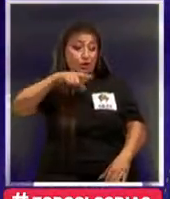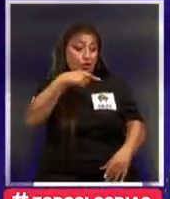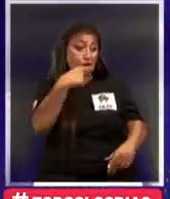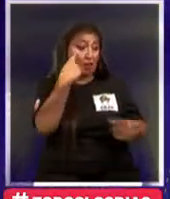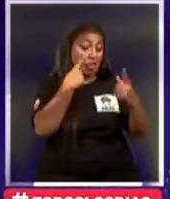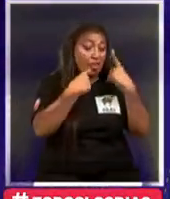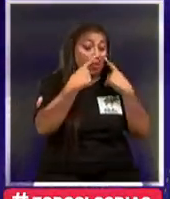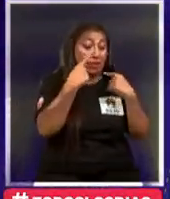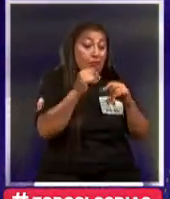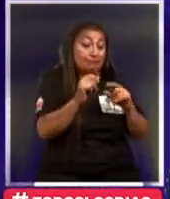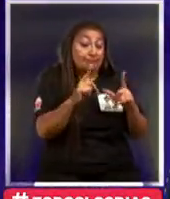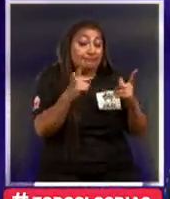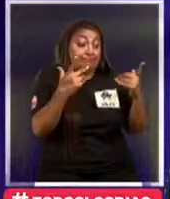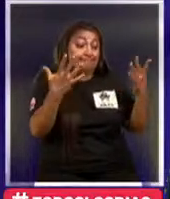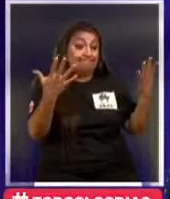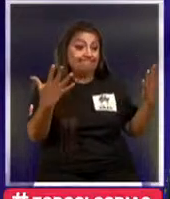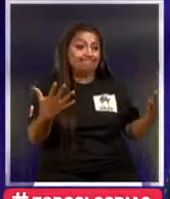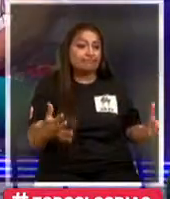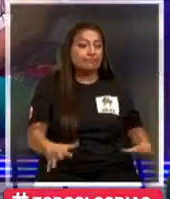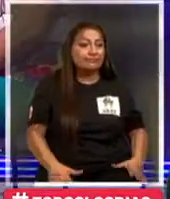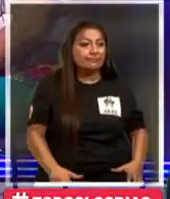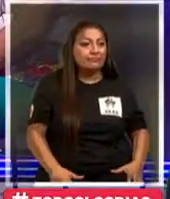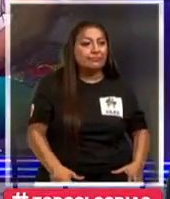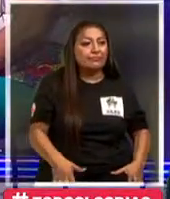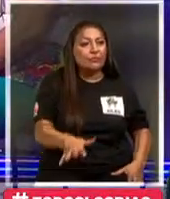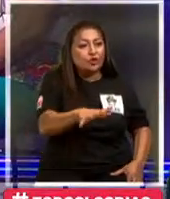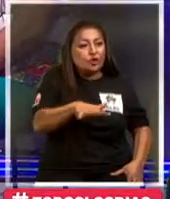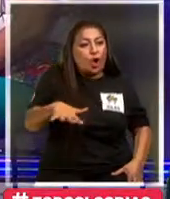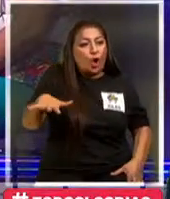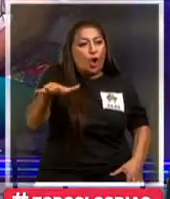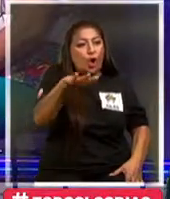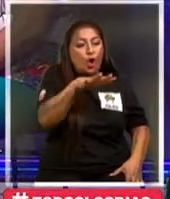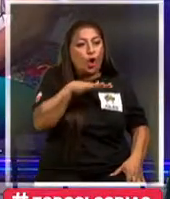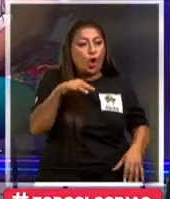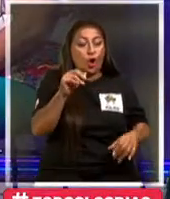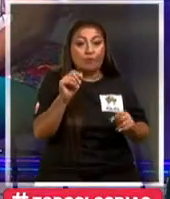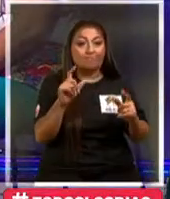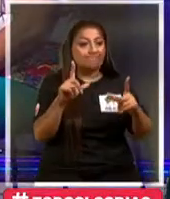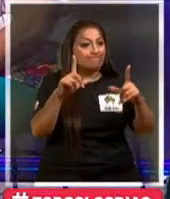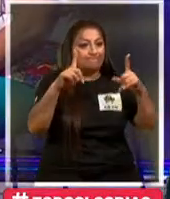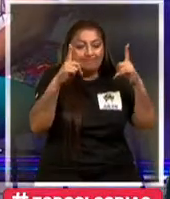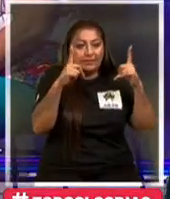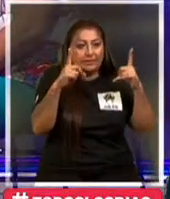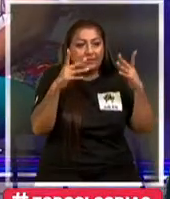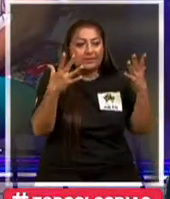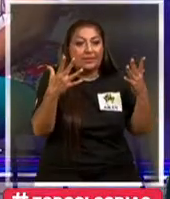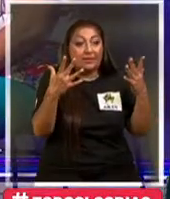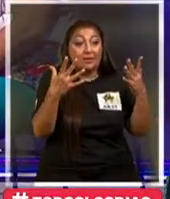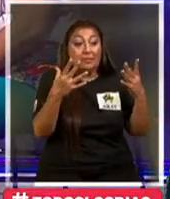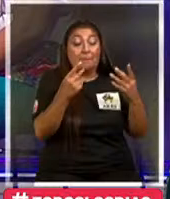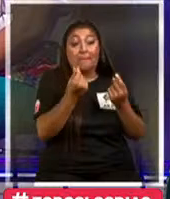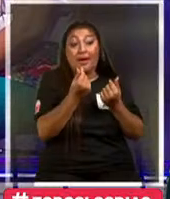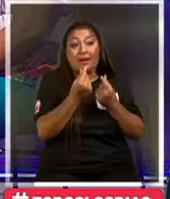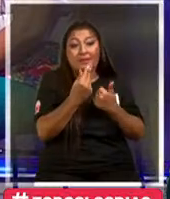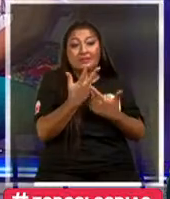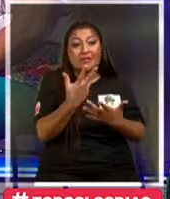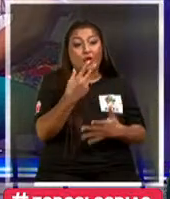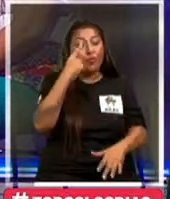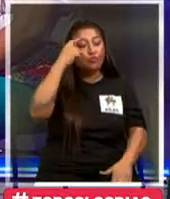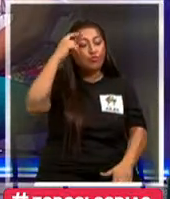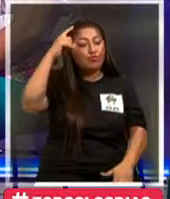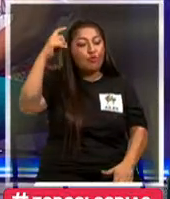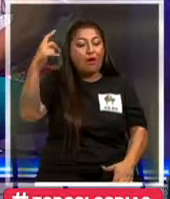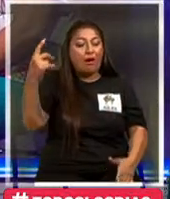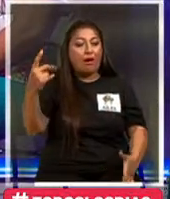impresionante Y Es todo impresionante Es como vivir un sueño Es como vivir un sueño